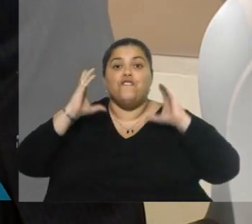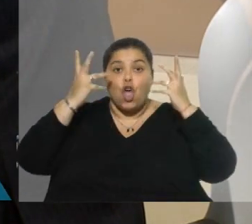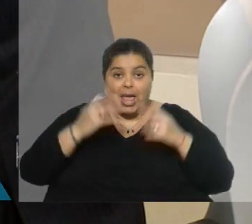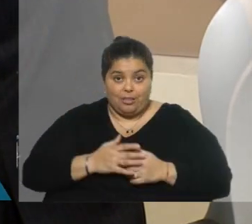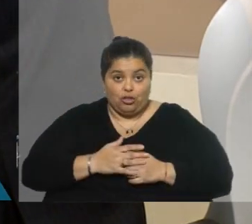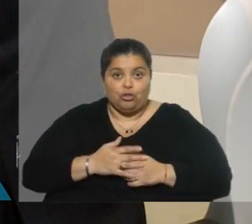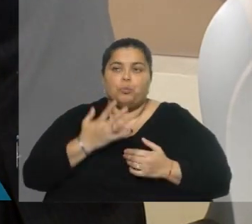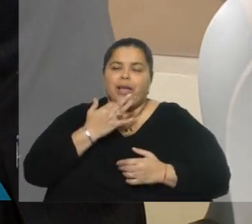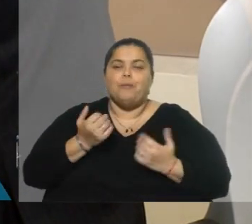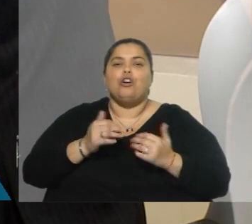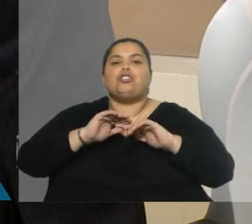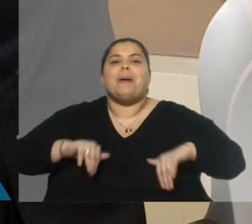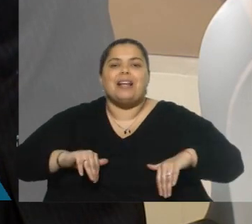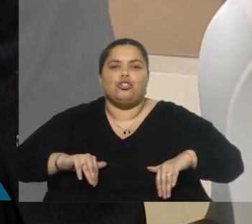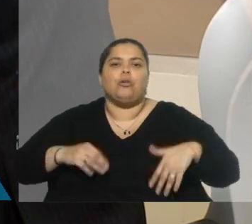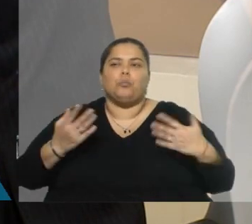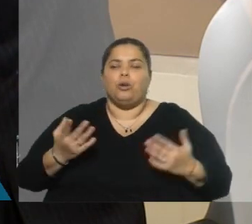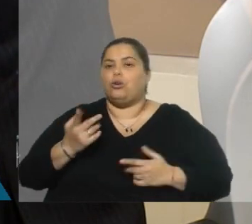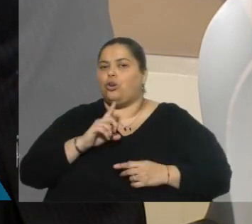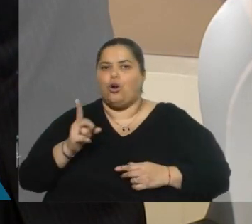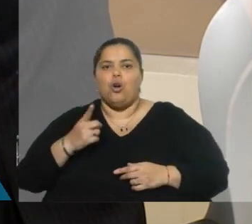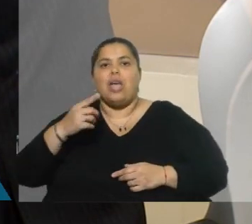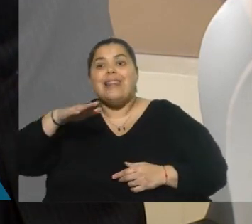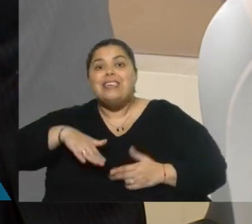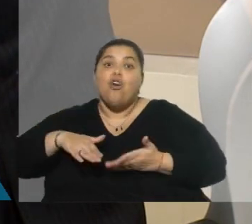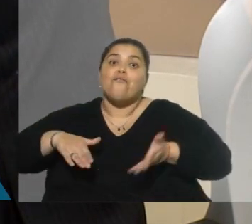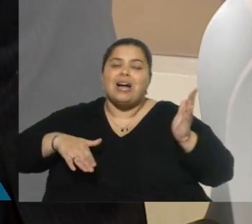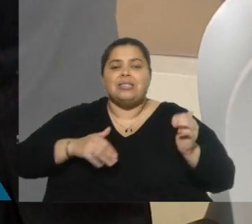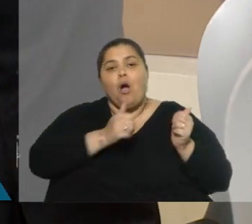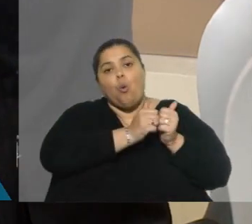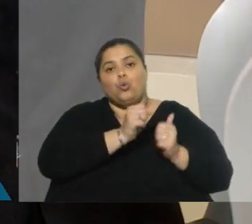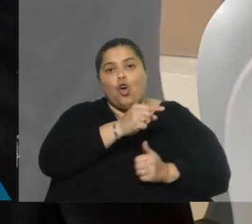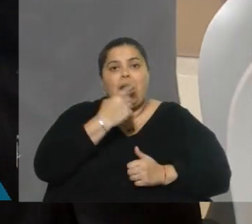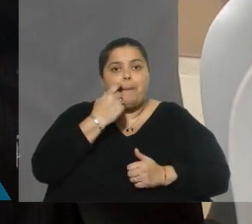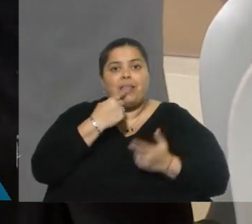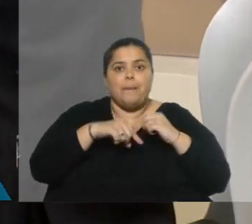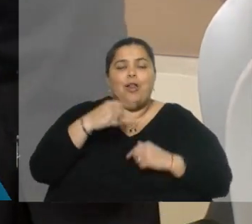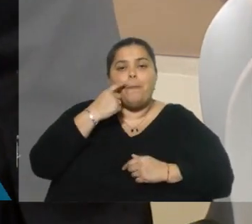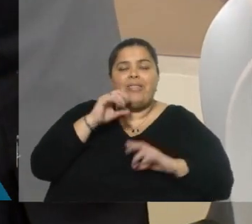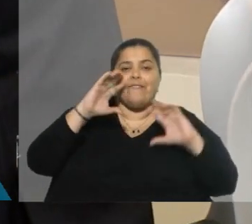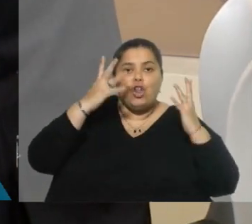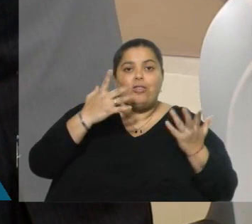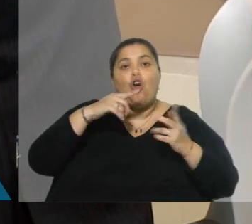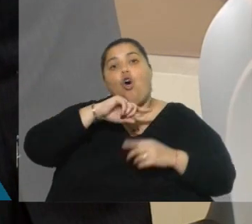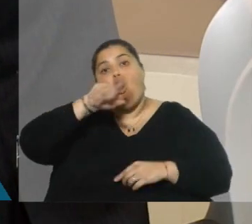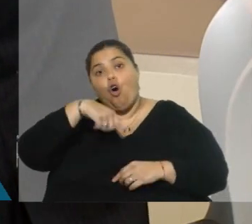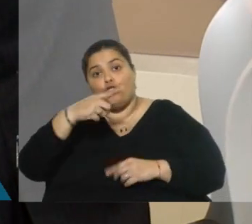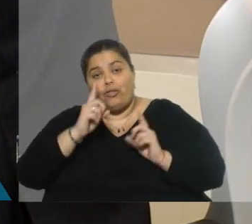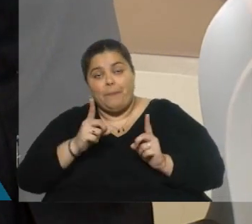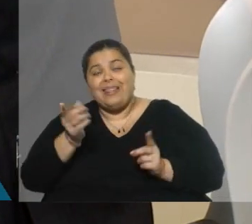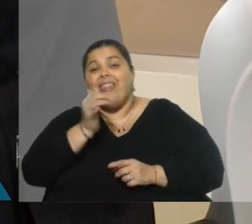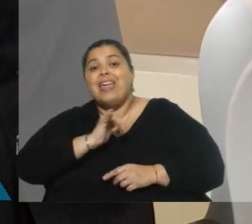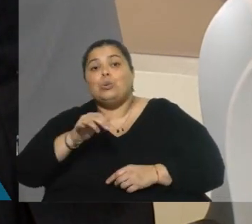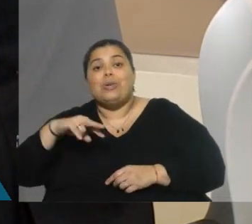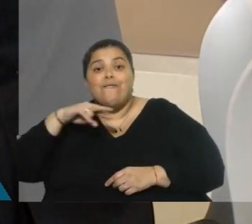en el caso de la separación capaz que decidían no, que el niño también vaya con el padre. Y también por otro lado había denuncias falsas que presentaban mujeres contra padres.